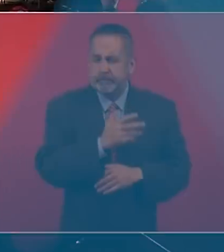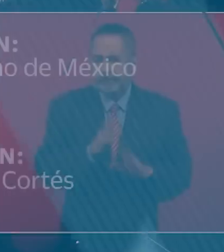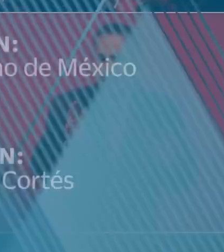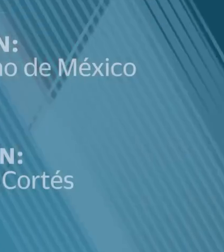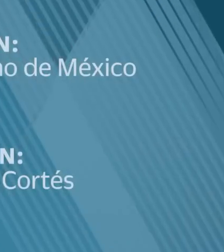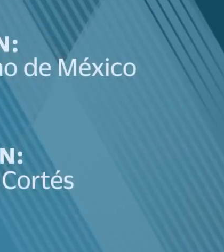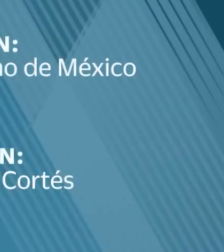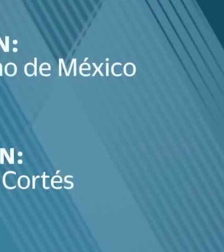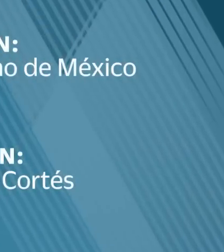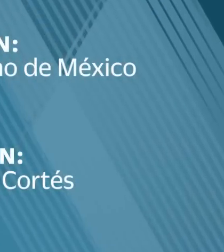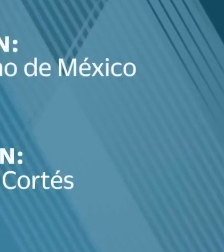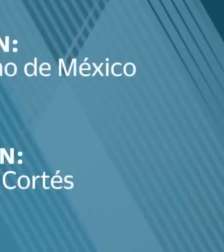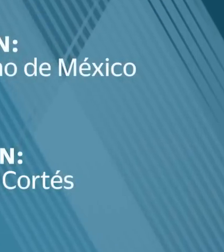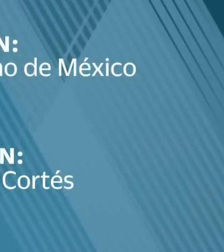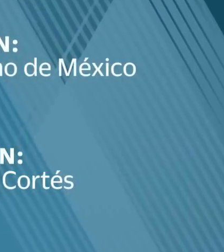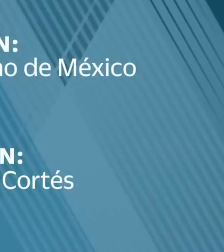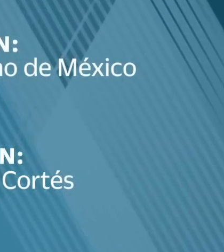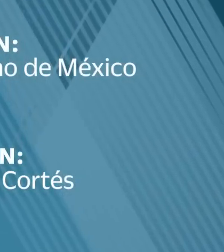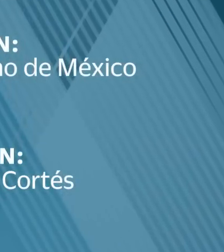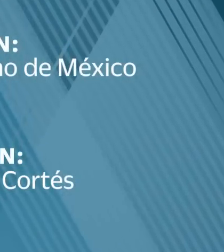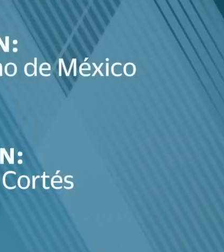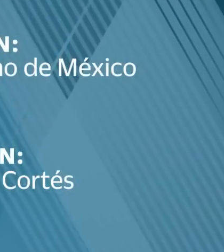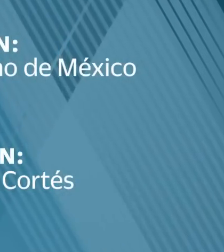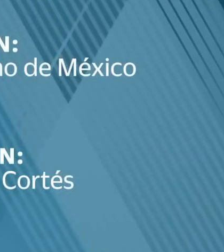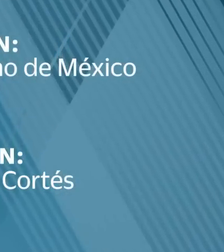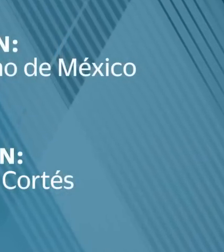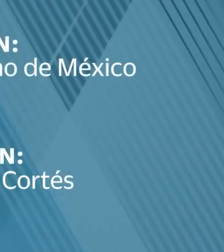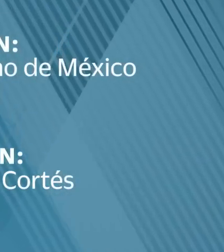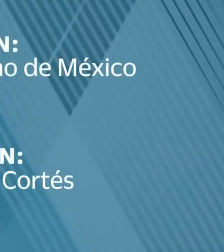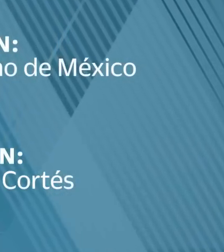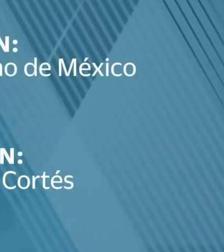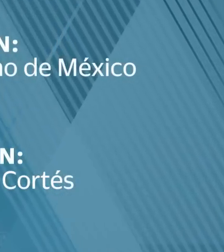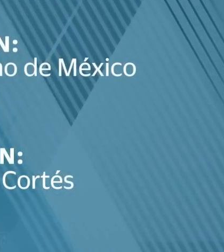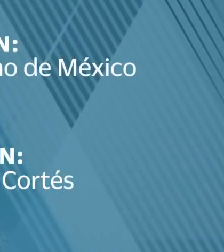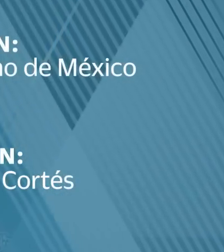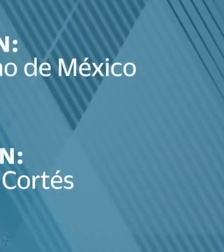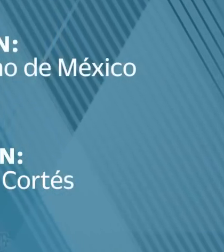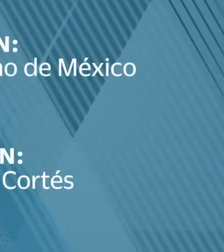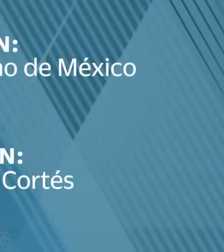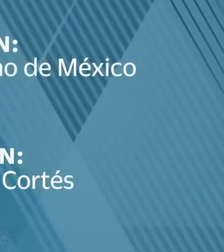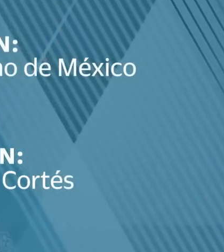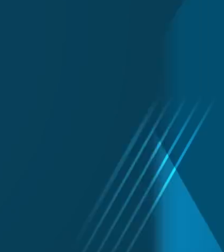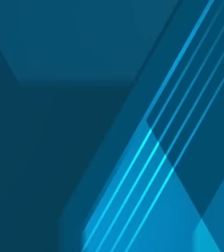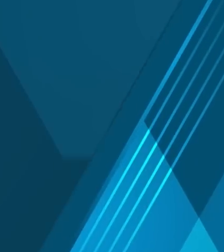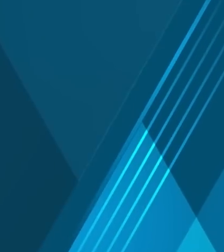pues que no mienta. Porque en Estados Unidos cualquier persona comprar más en cualquier esquina.